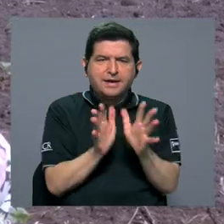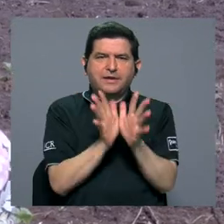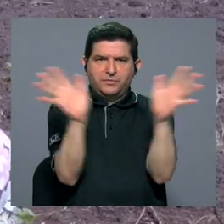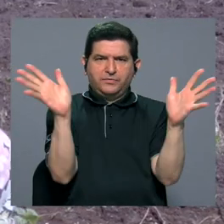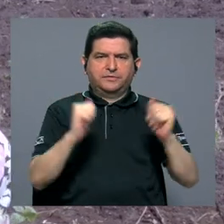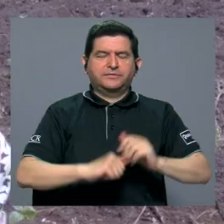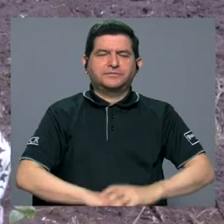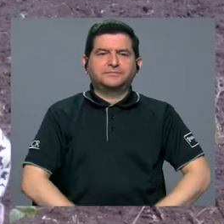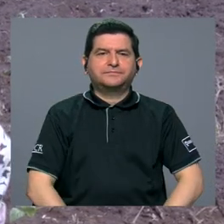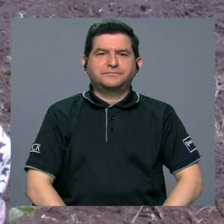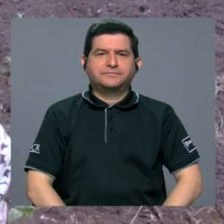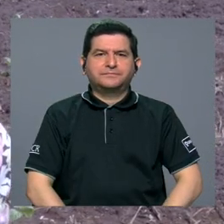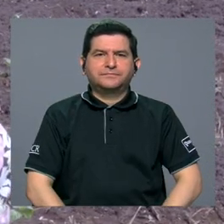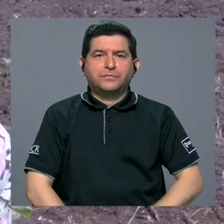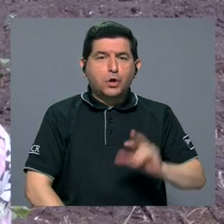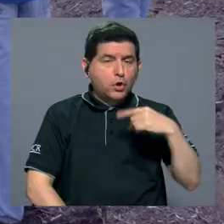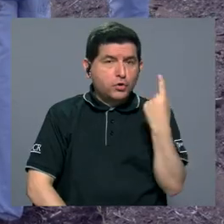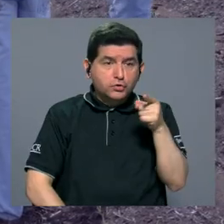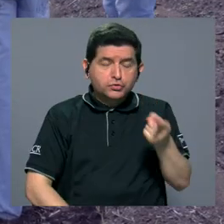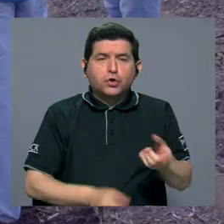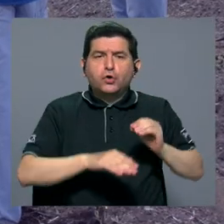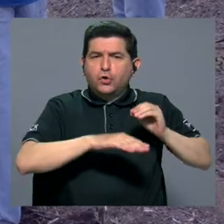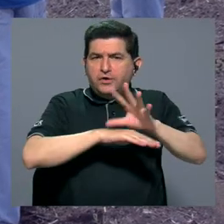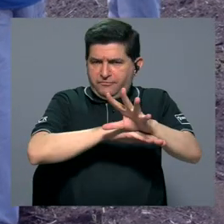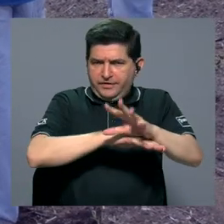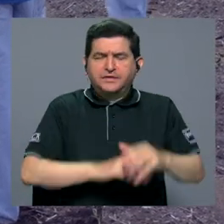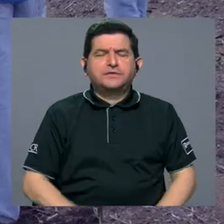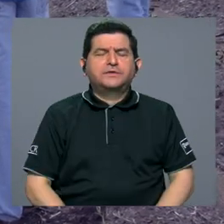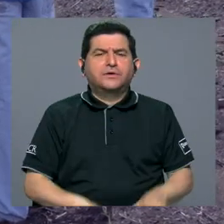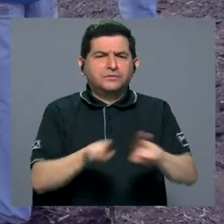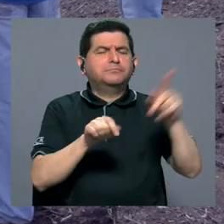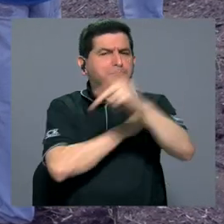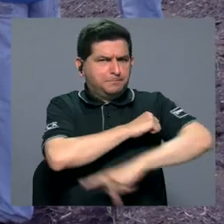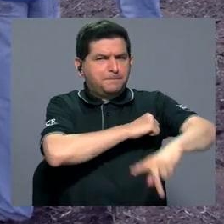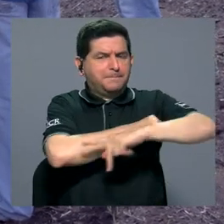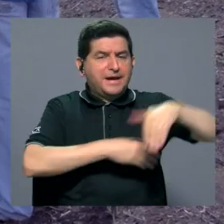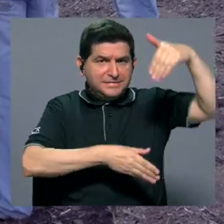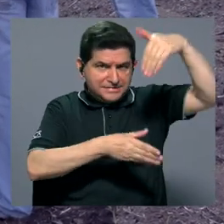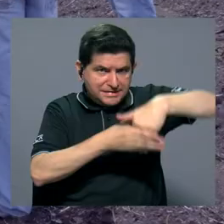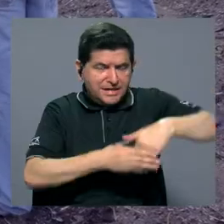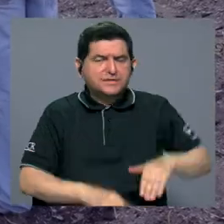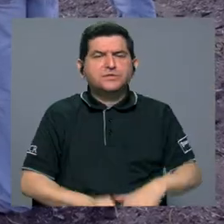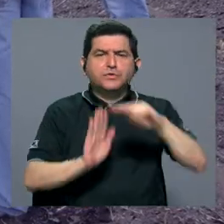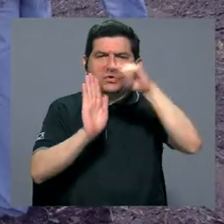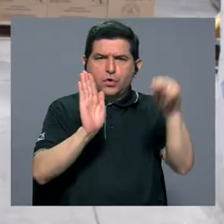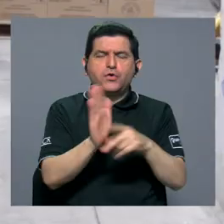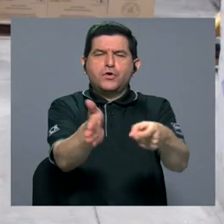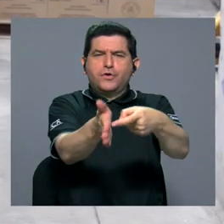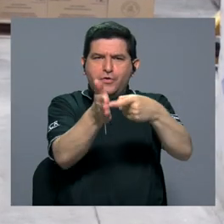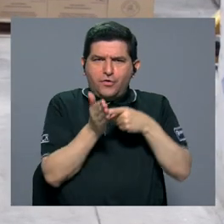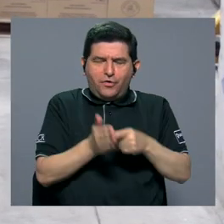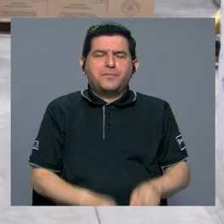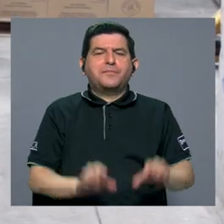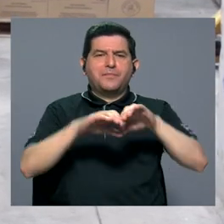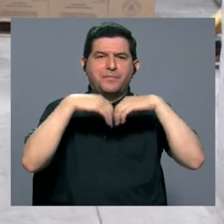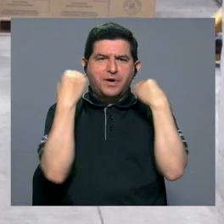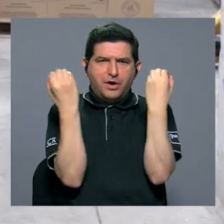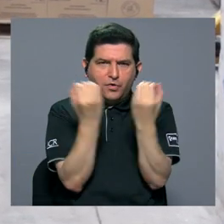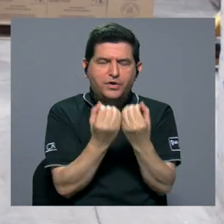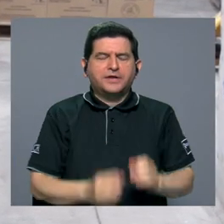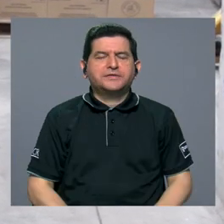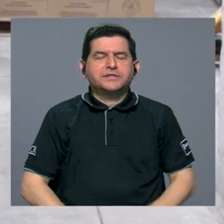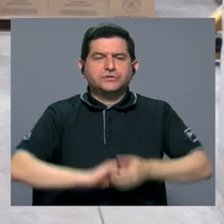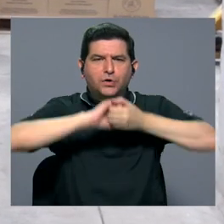sector público. Más allá de este efecto, ubica al país dentro de los estándares exigidos por la